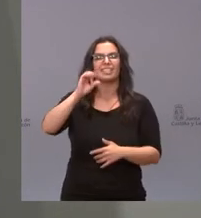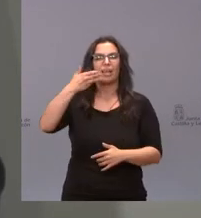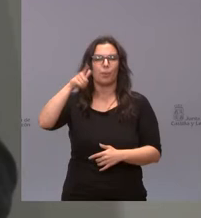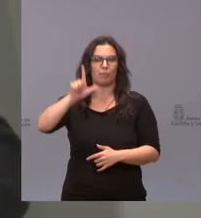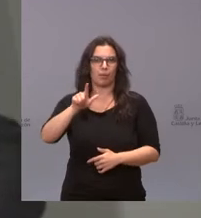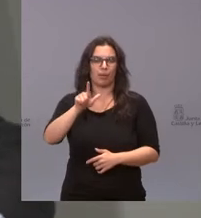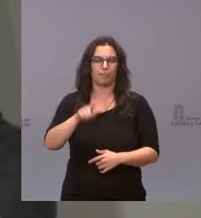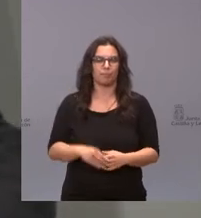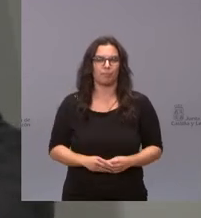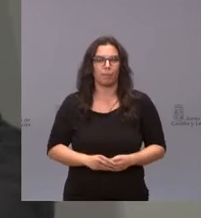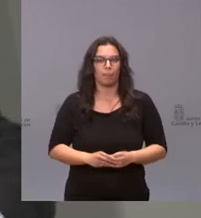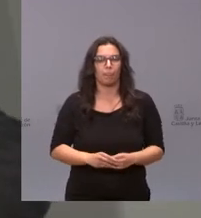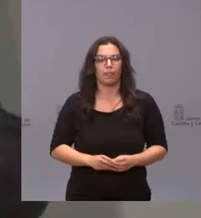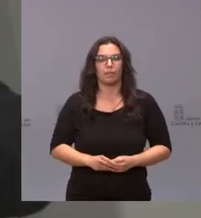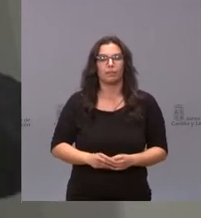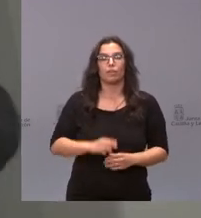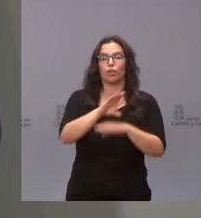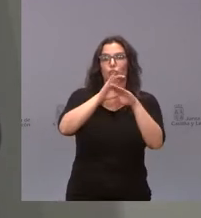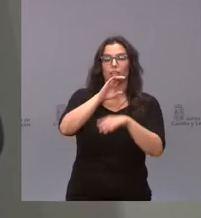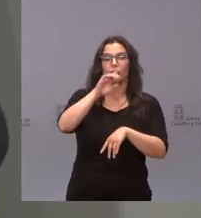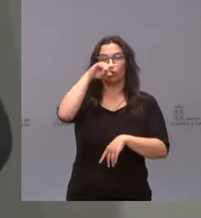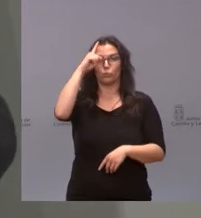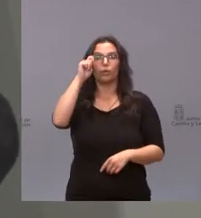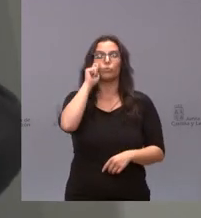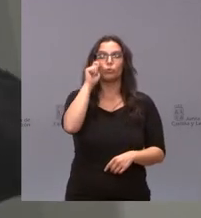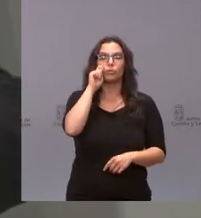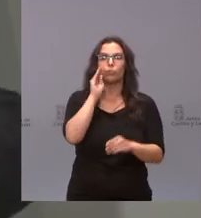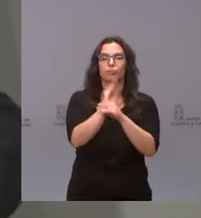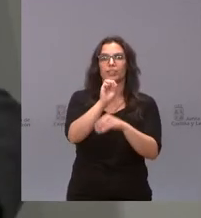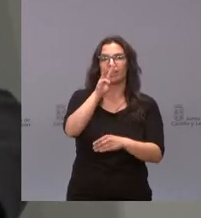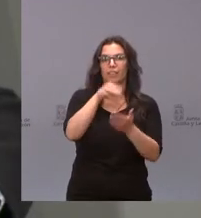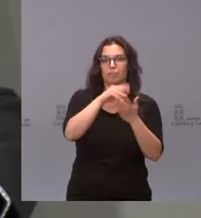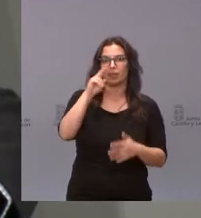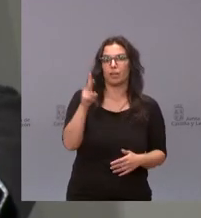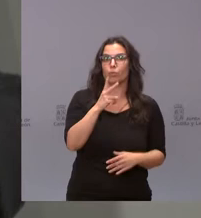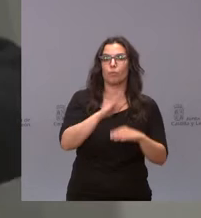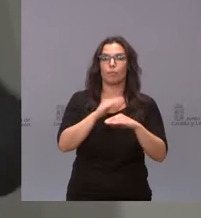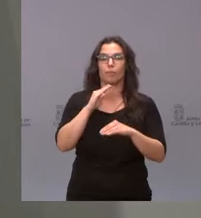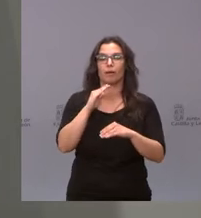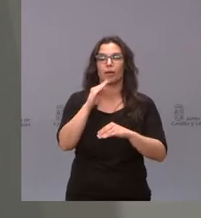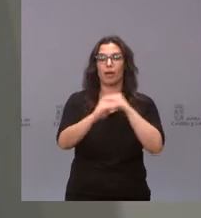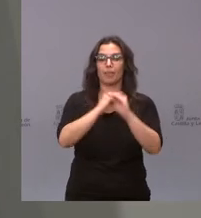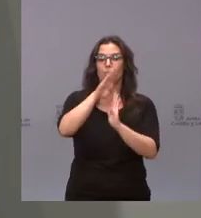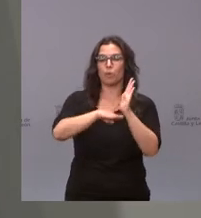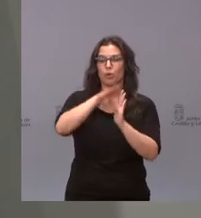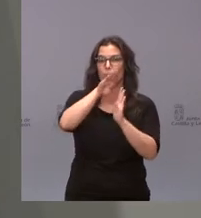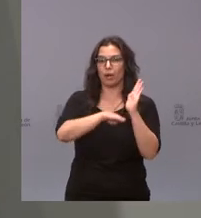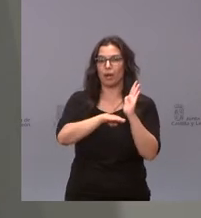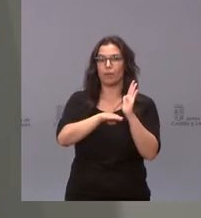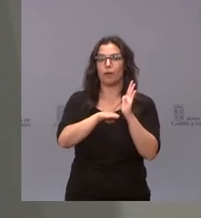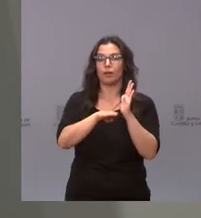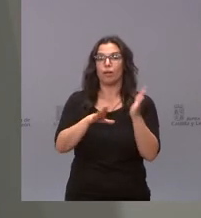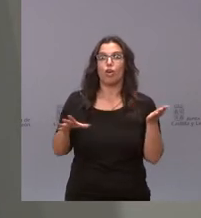La Consejería de Cultura y Turismo destina 13.000 euros para la realización del programa Todos